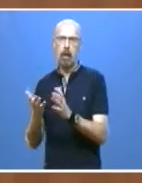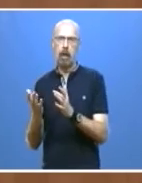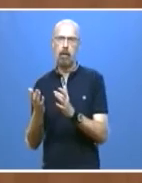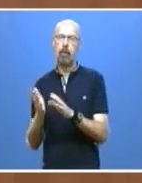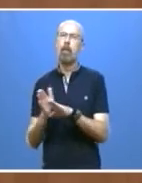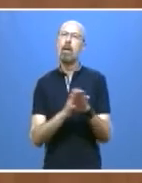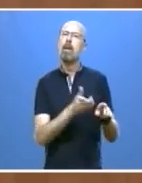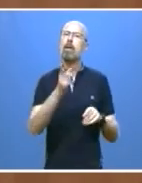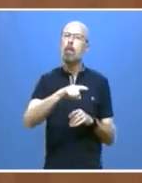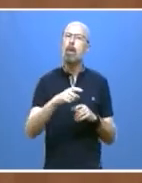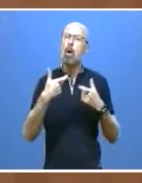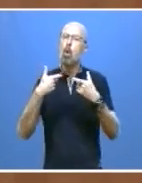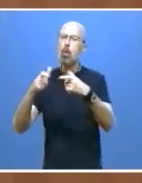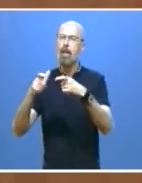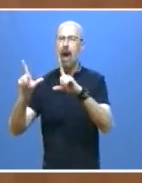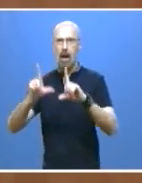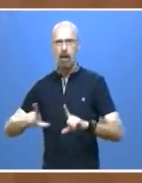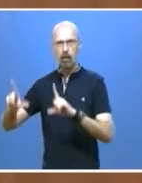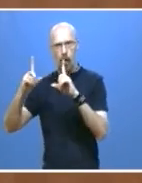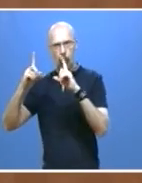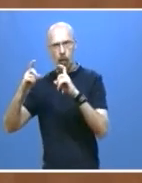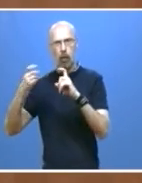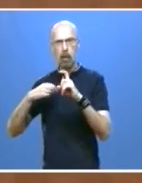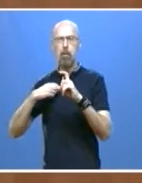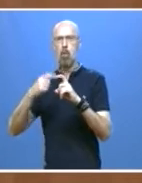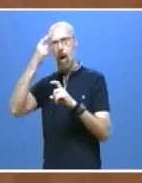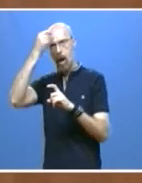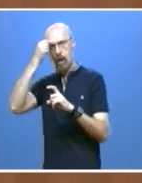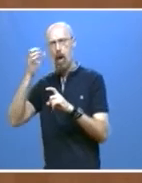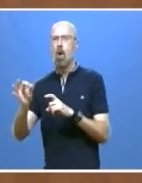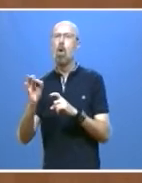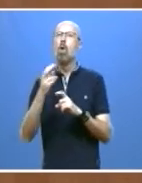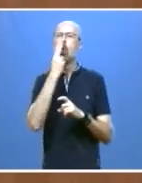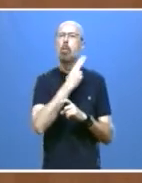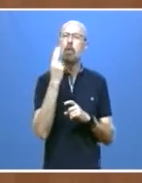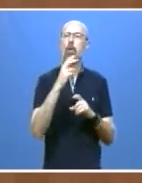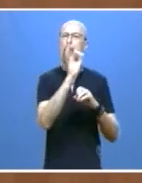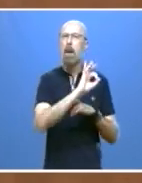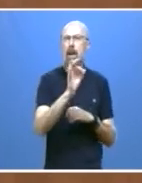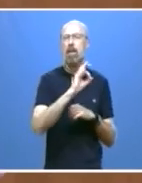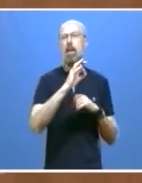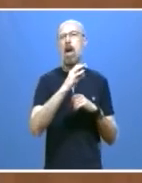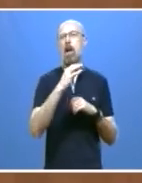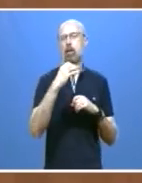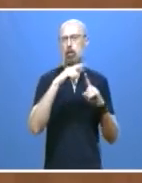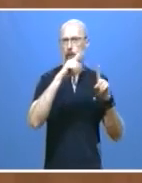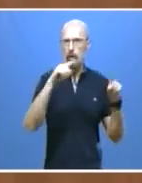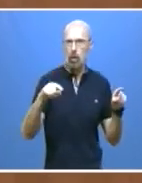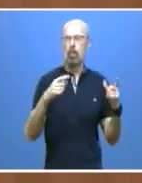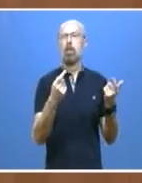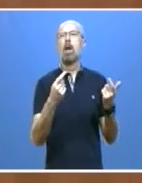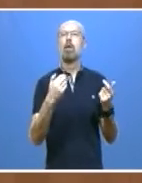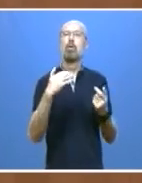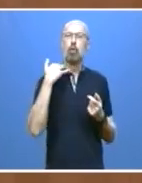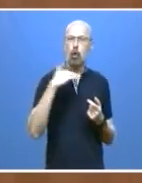en Ávila y continuamos con el compromiso de Palencia, Soria, Albierzo y Segovia. En cuanto a los